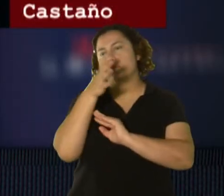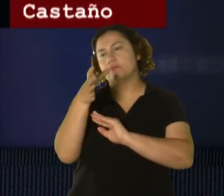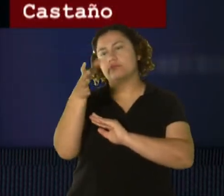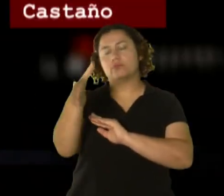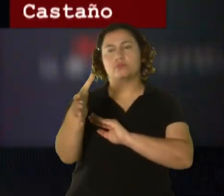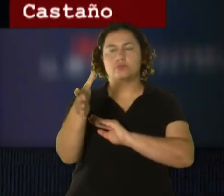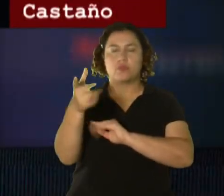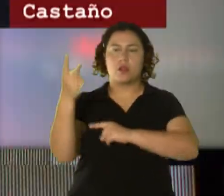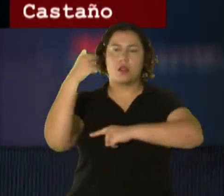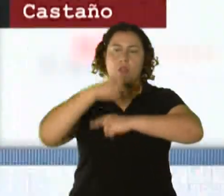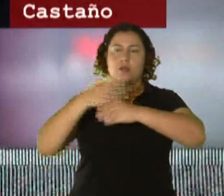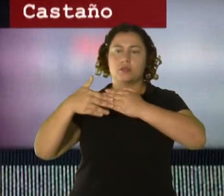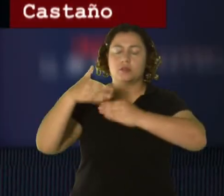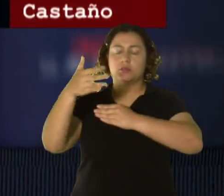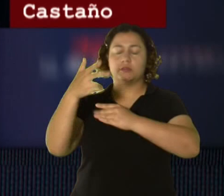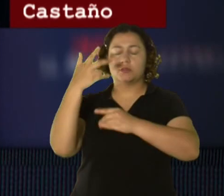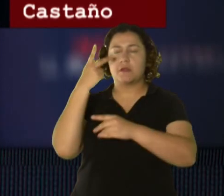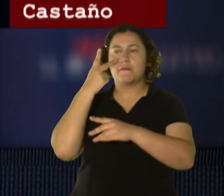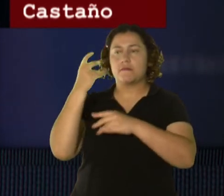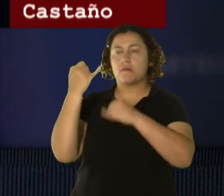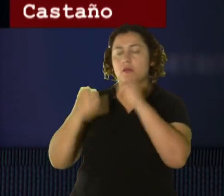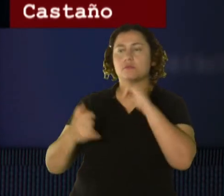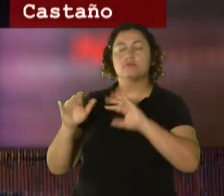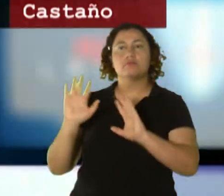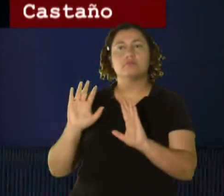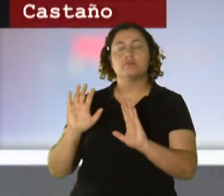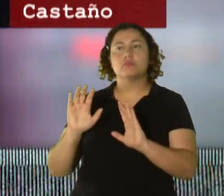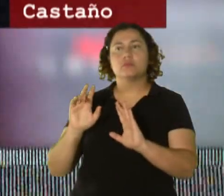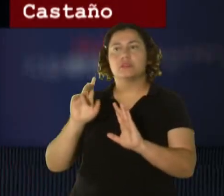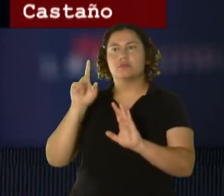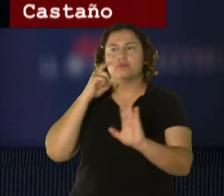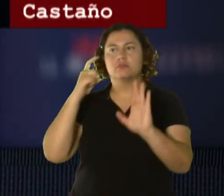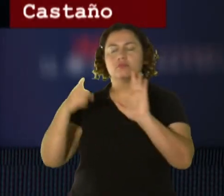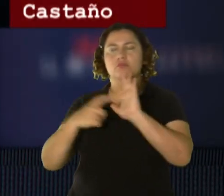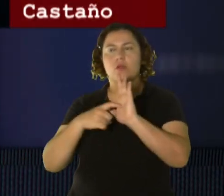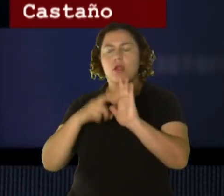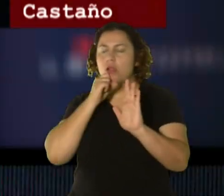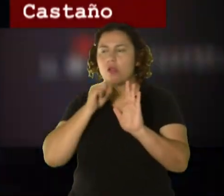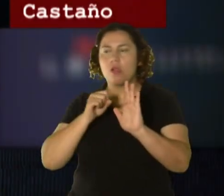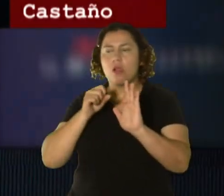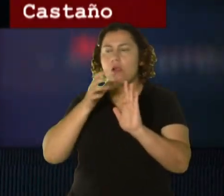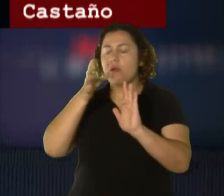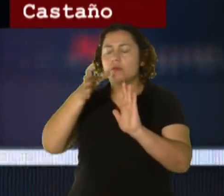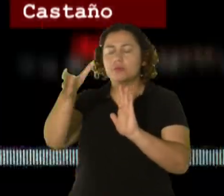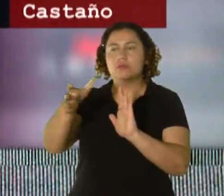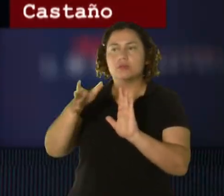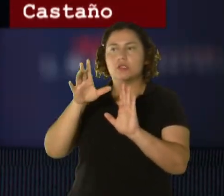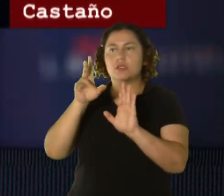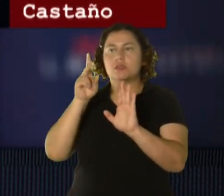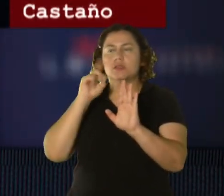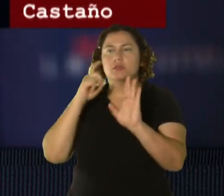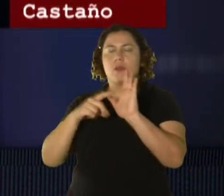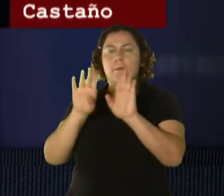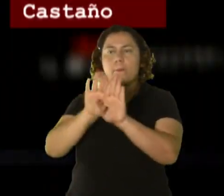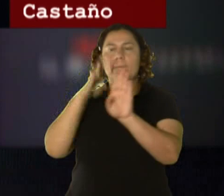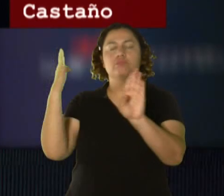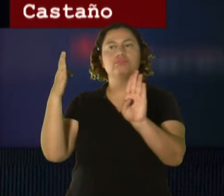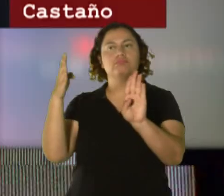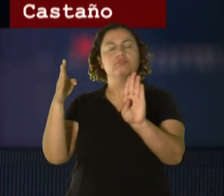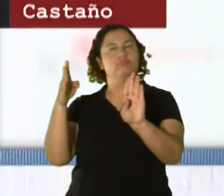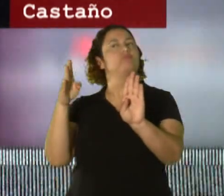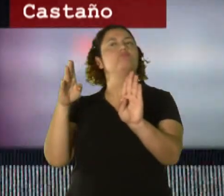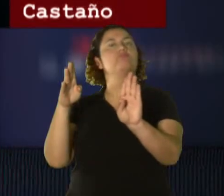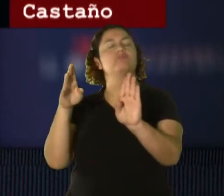día posterior a que fue visto por última vez, se percata de que la puerta de la residencia estaba abierta. Pero ella, pues,